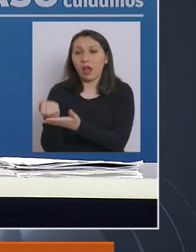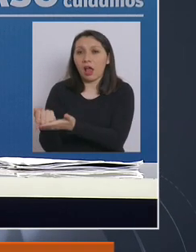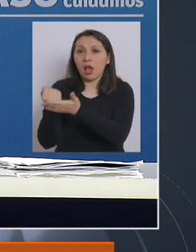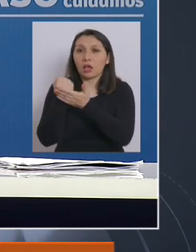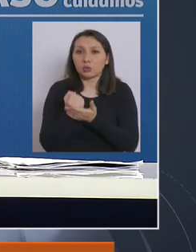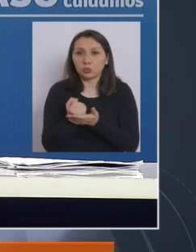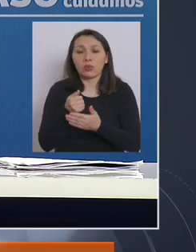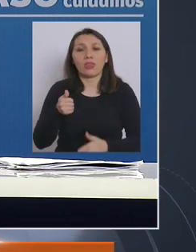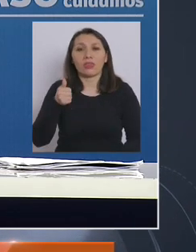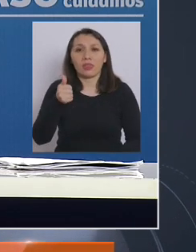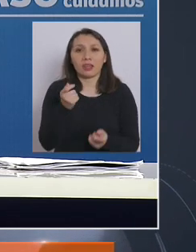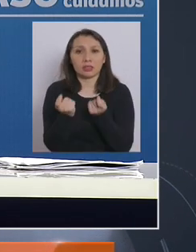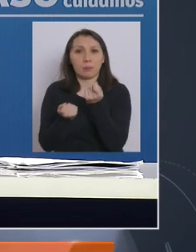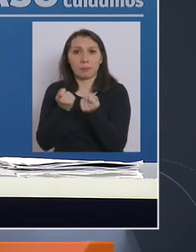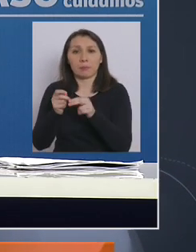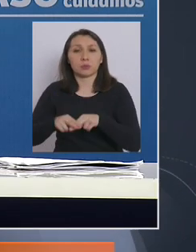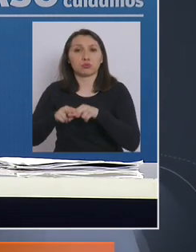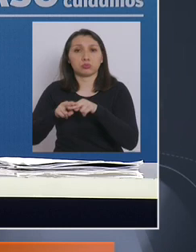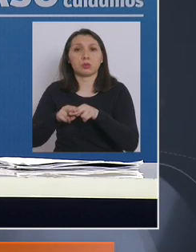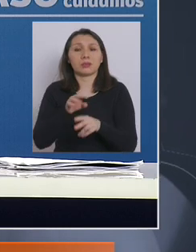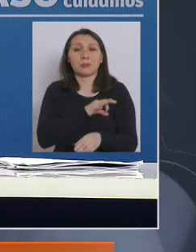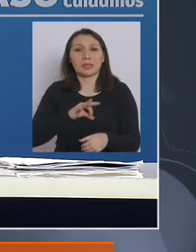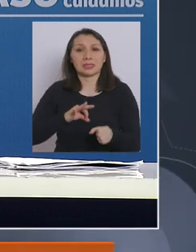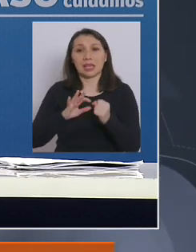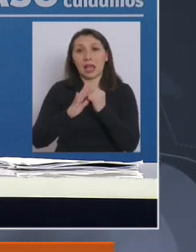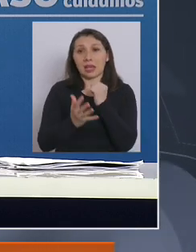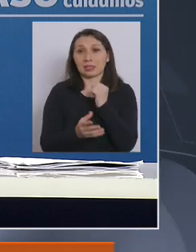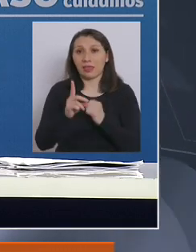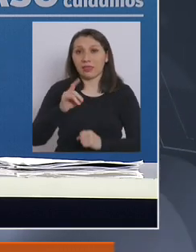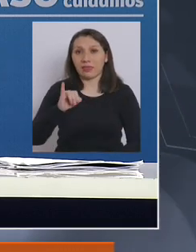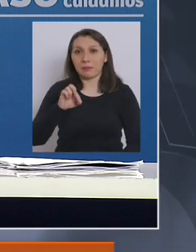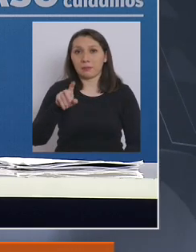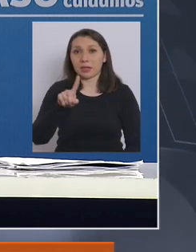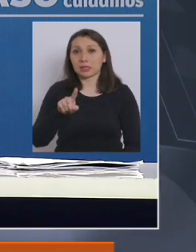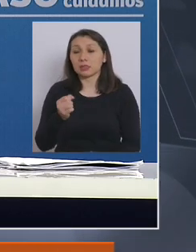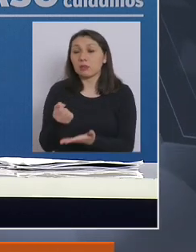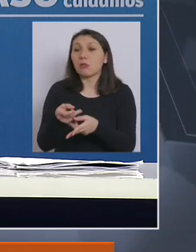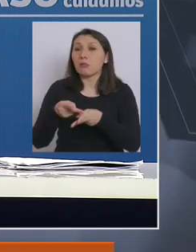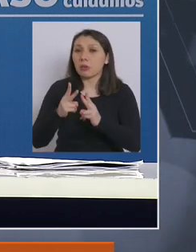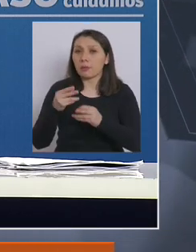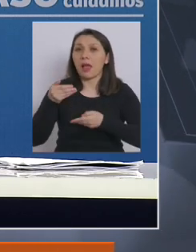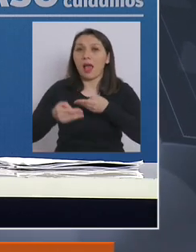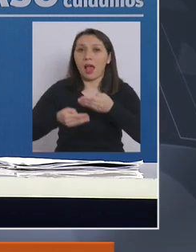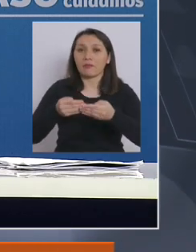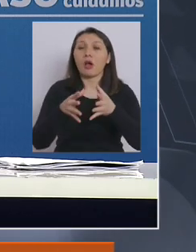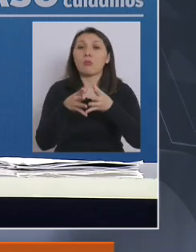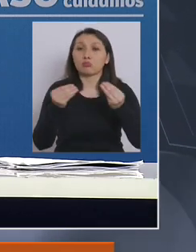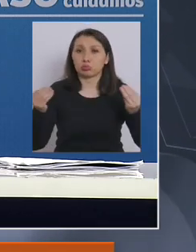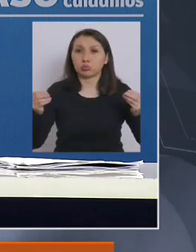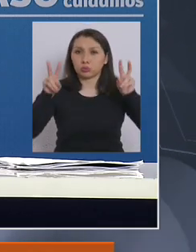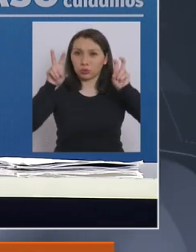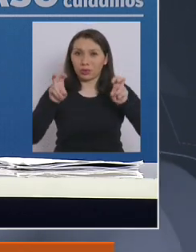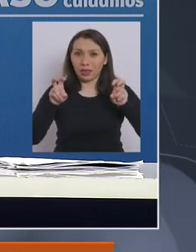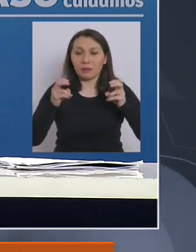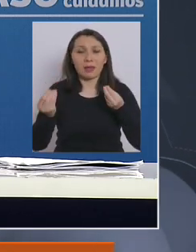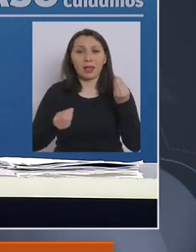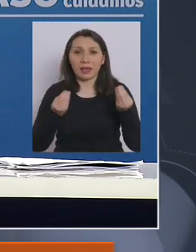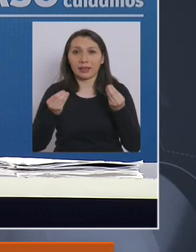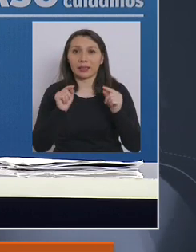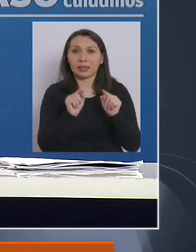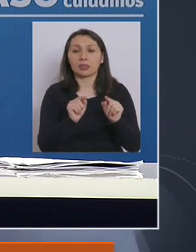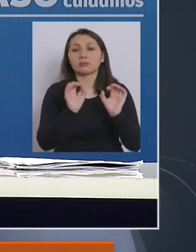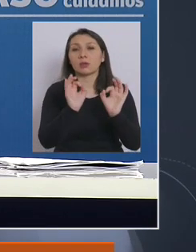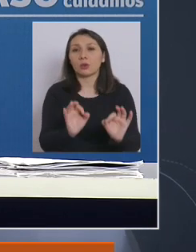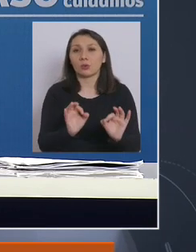colaboración de la Dirección de Presupuestos del Ministerio de Hacienda porque realmente nos ha permitido avanzar en muchos aspectos relacionados